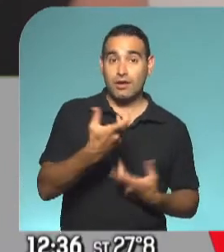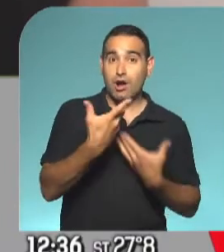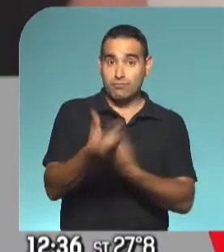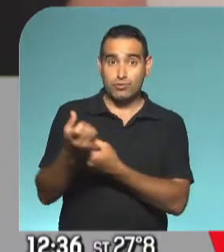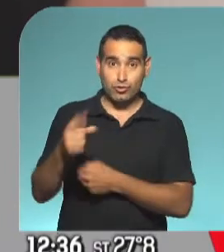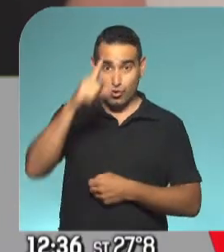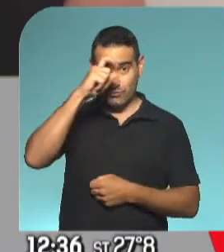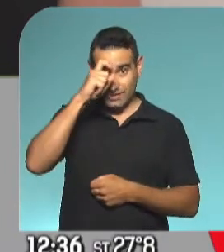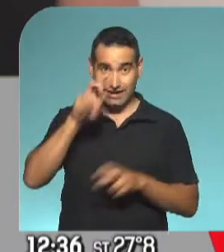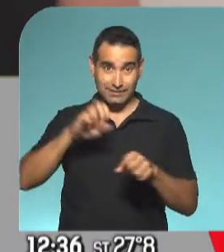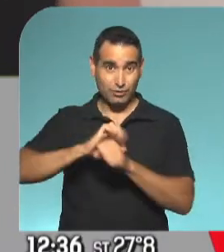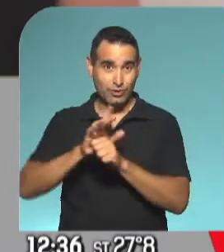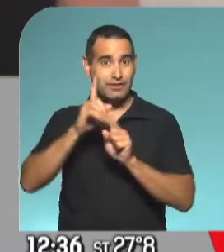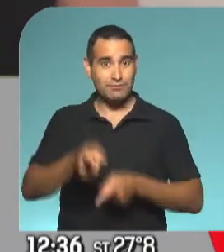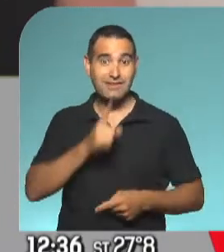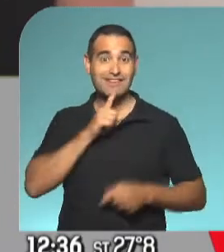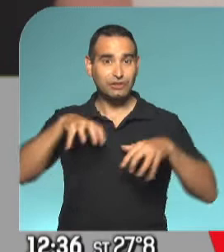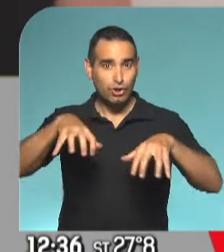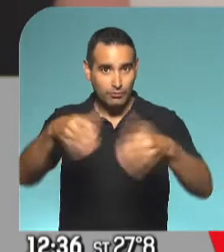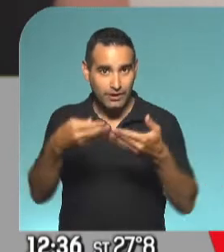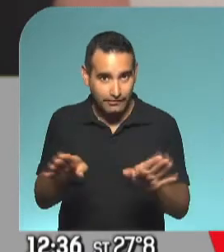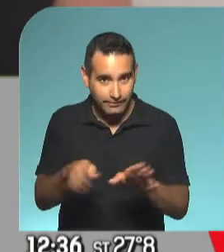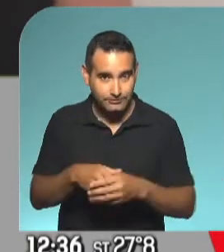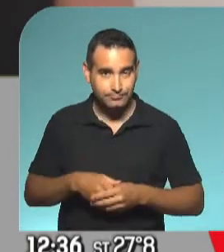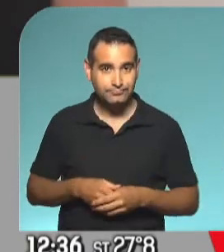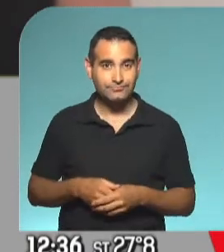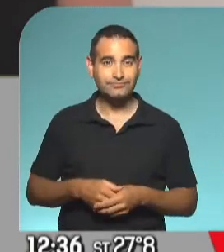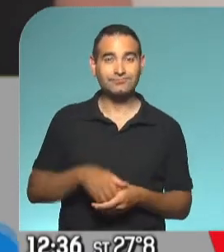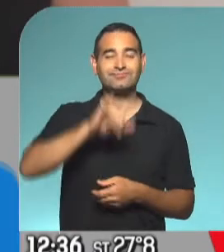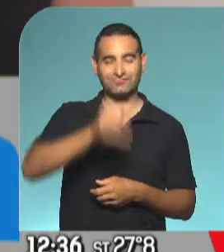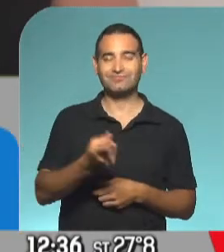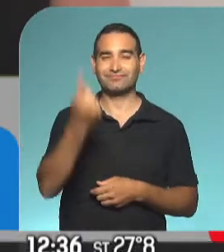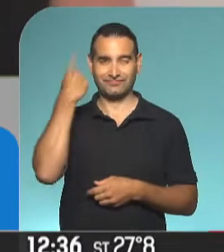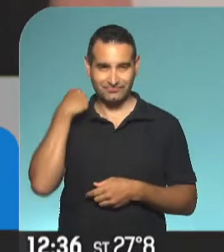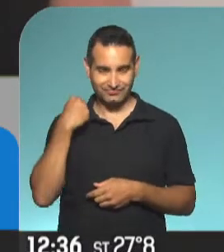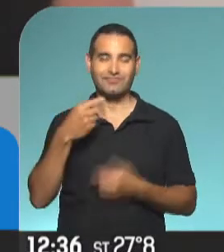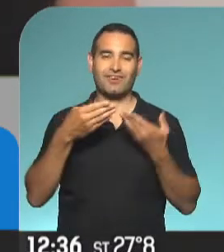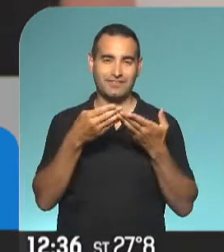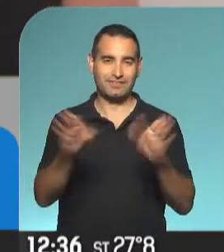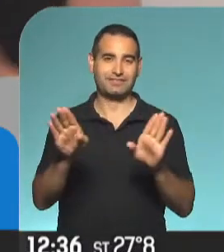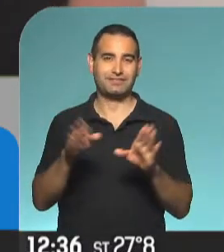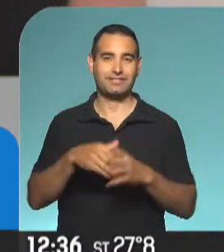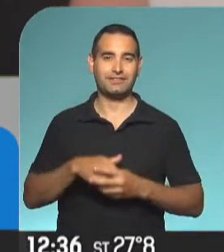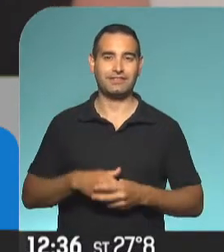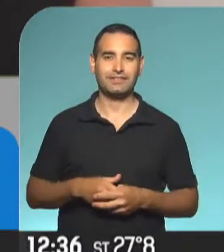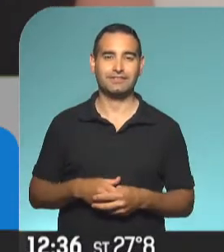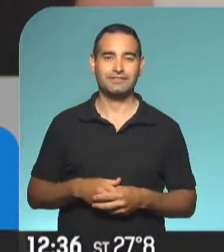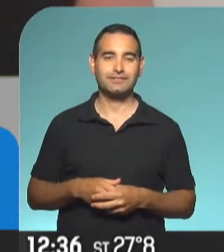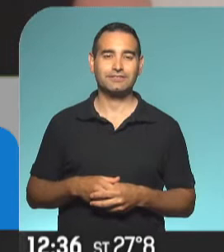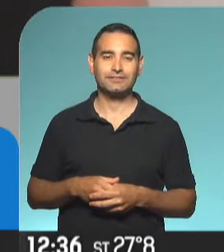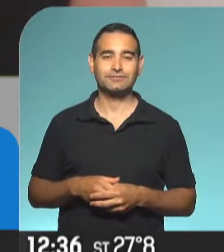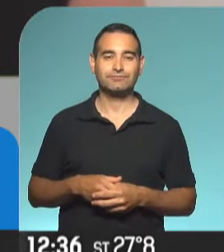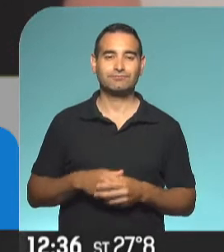marco del COVID, reabre Tecnópolis, como muestra. Ayer fue el día de la reapertura, reencuentros